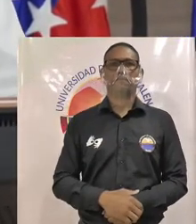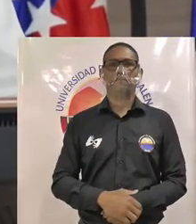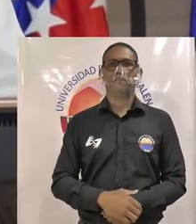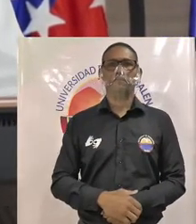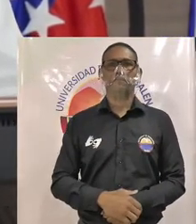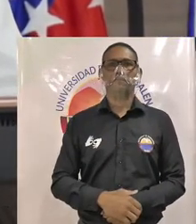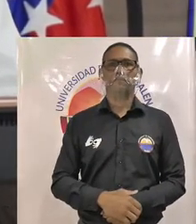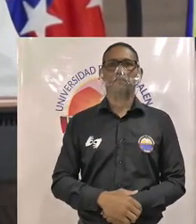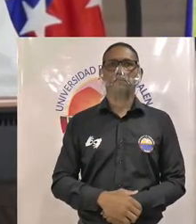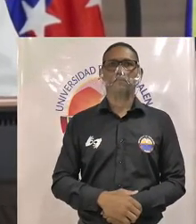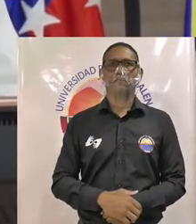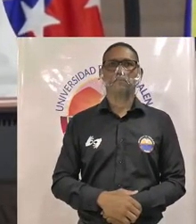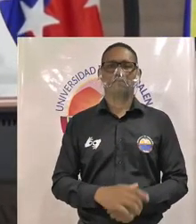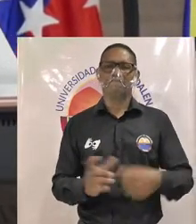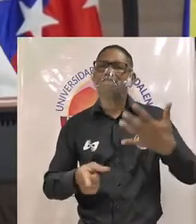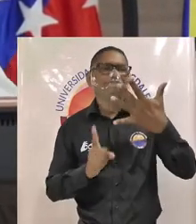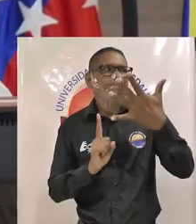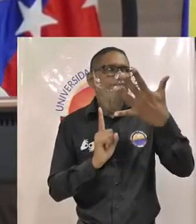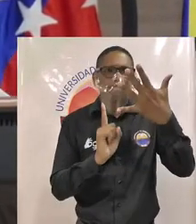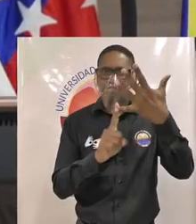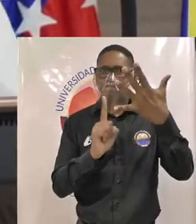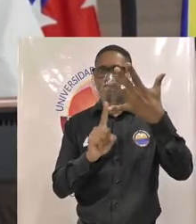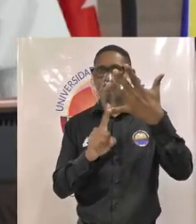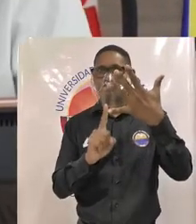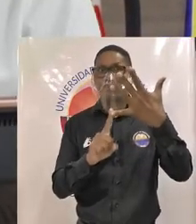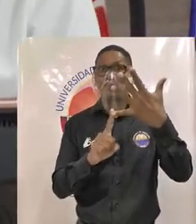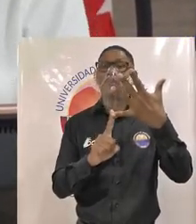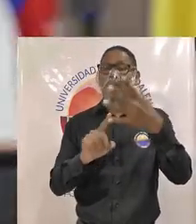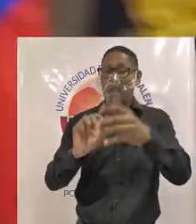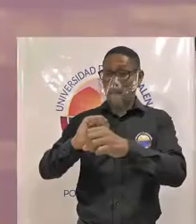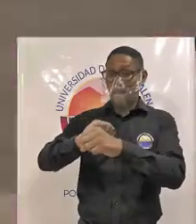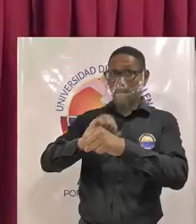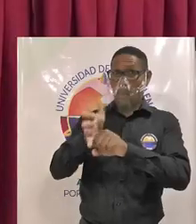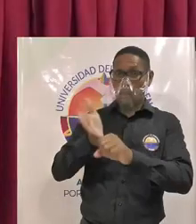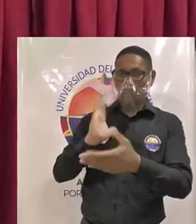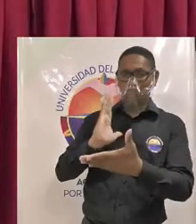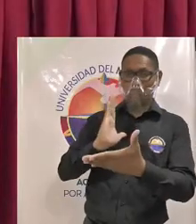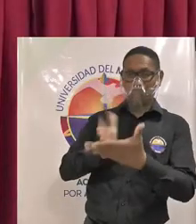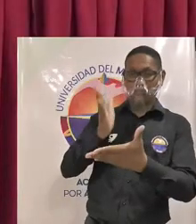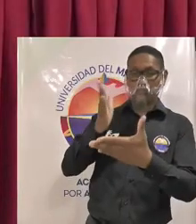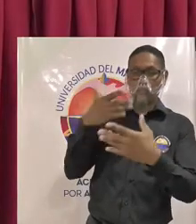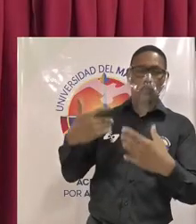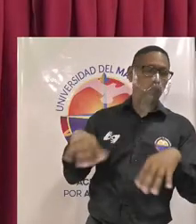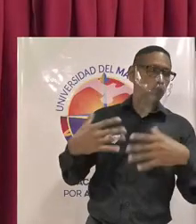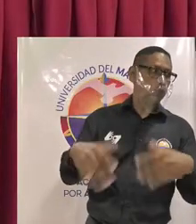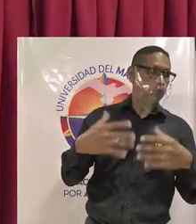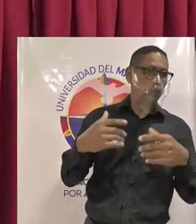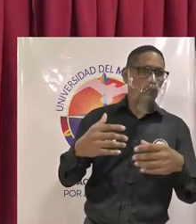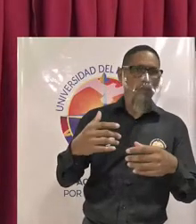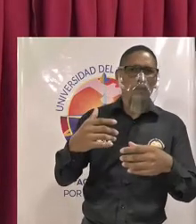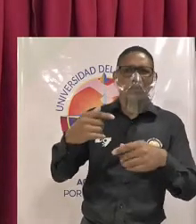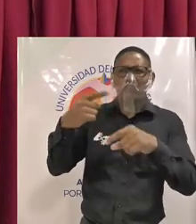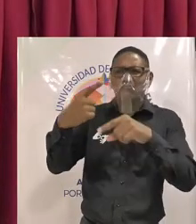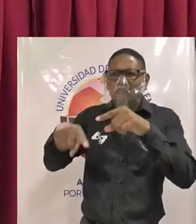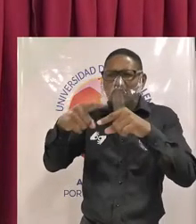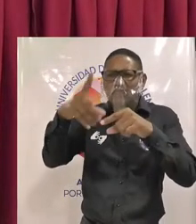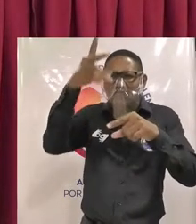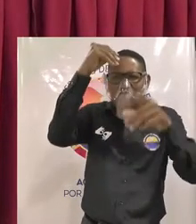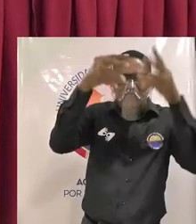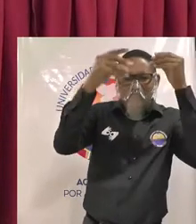Con respecto a este eje pues digamos la pandemia también nos ha enseñado una serie de formas de trabajar de